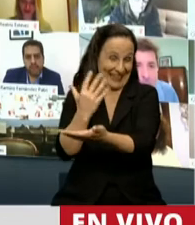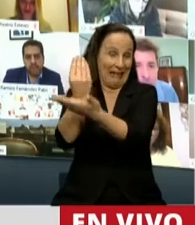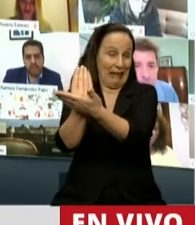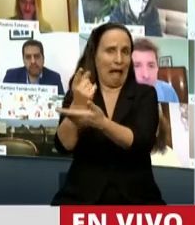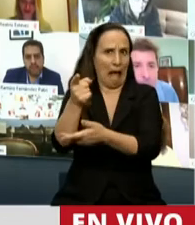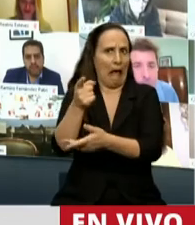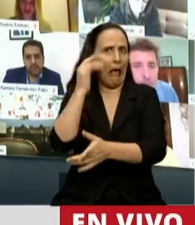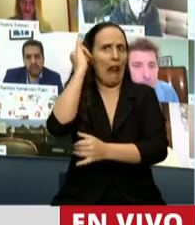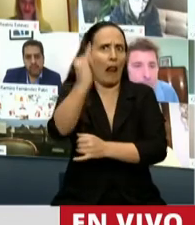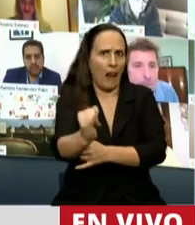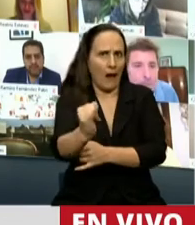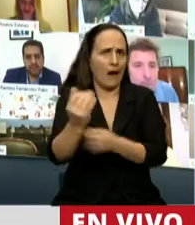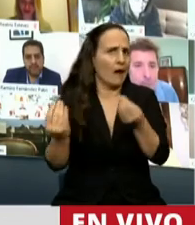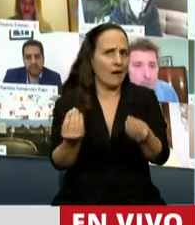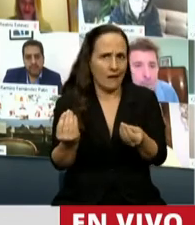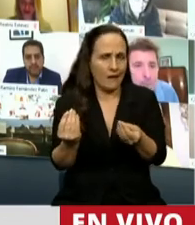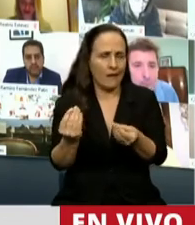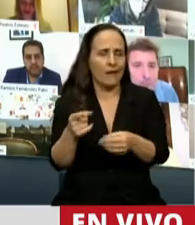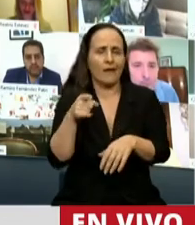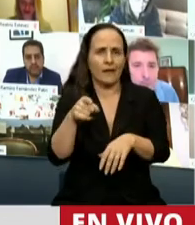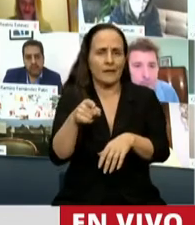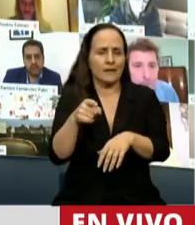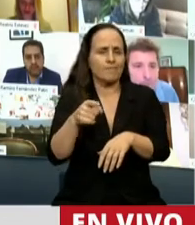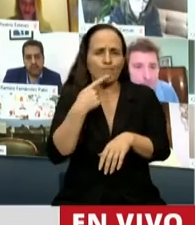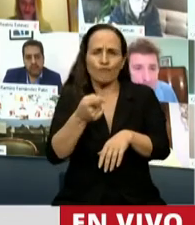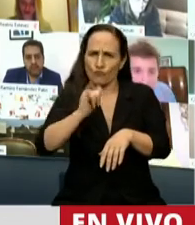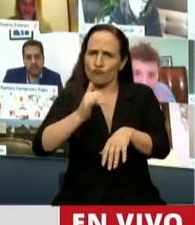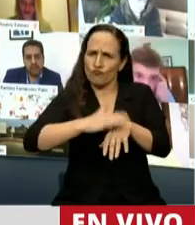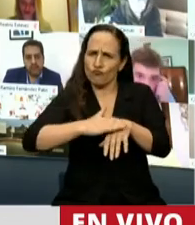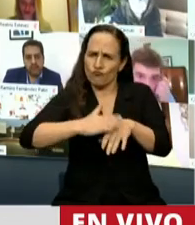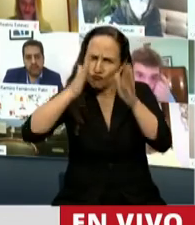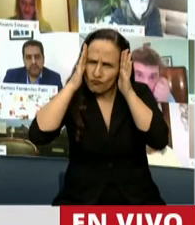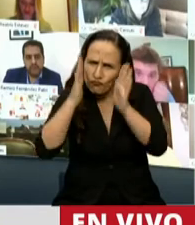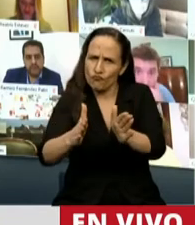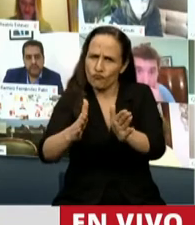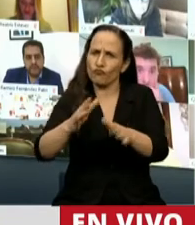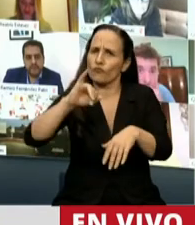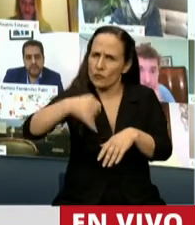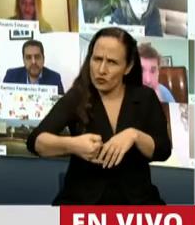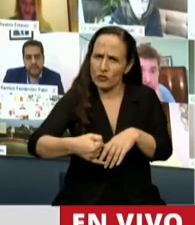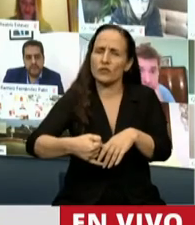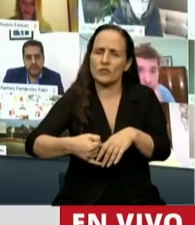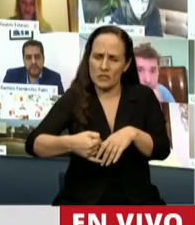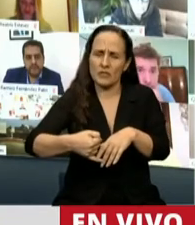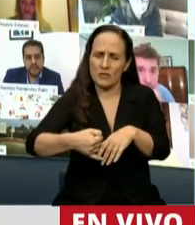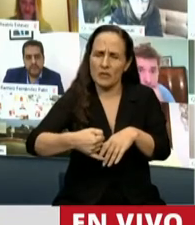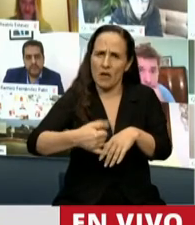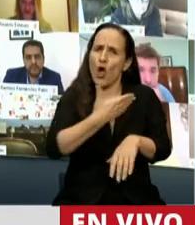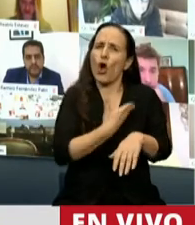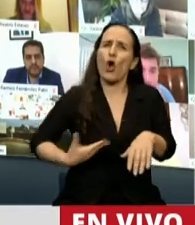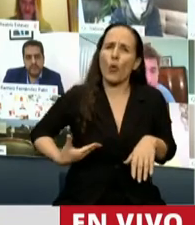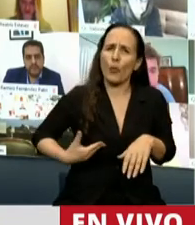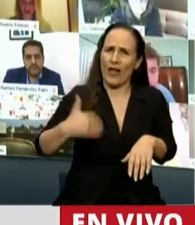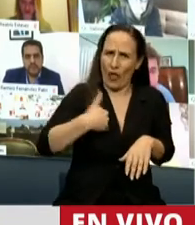expresar el compromiso y la coincidencia del gobierno argentino